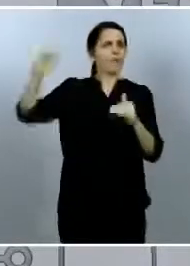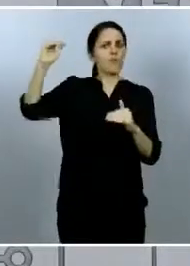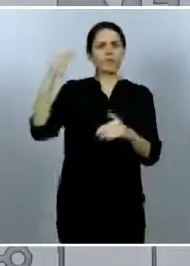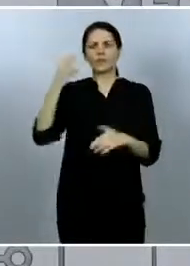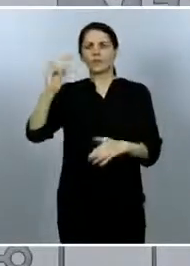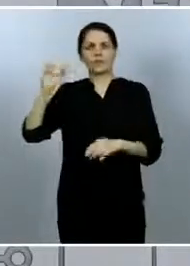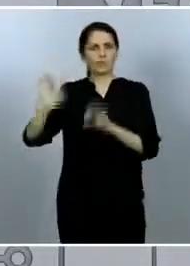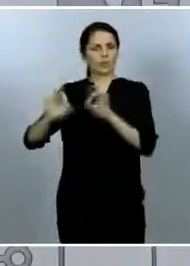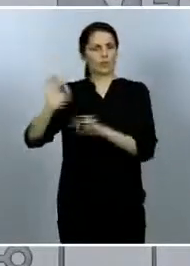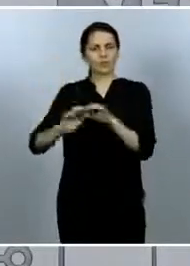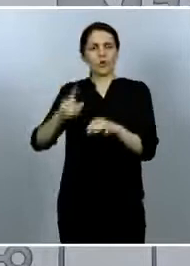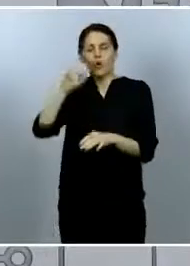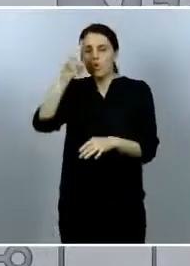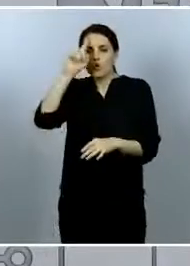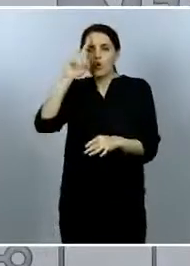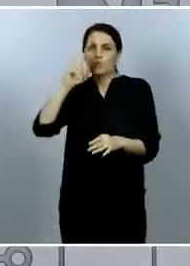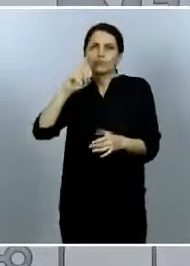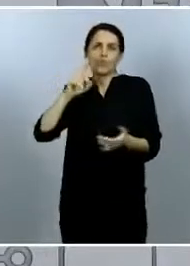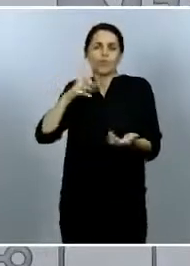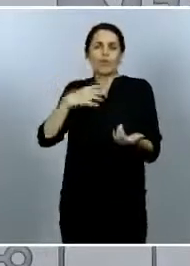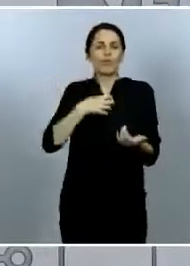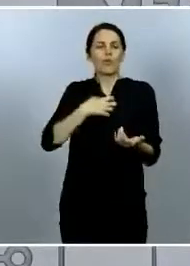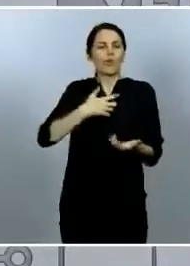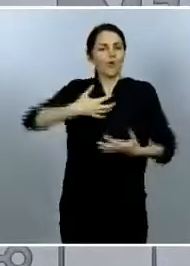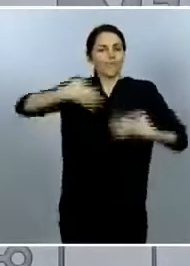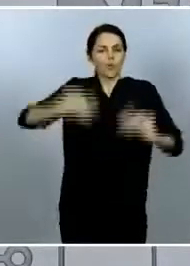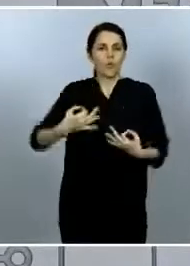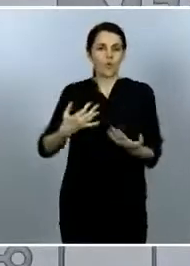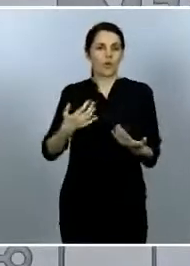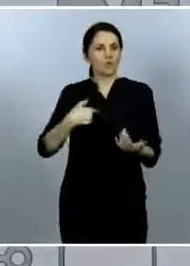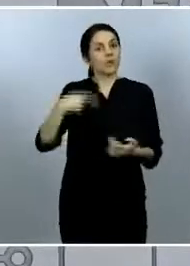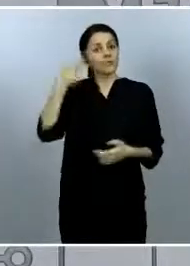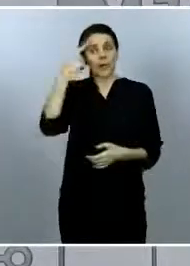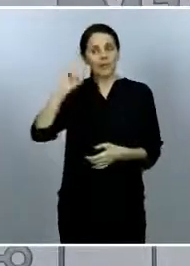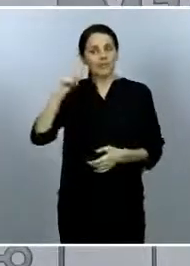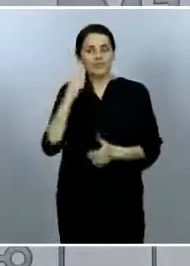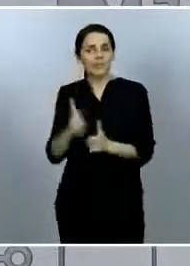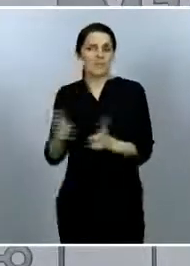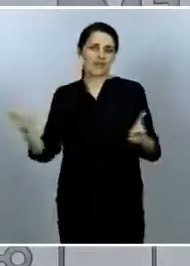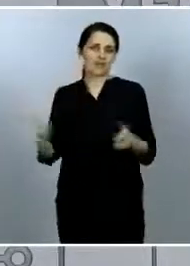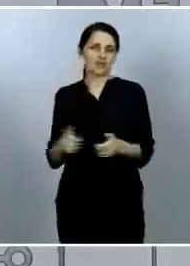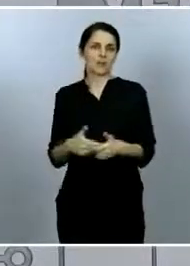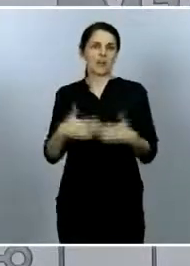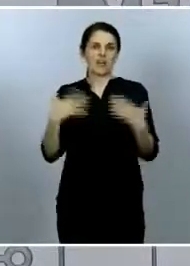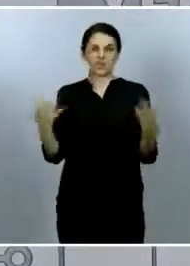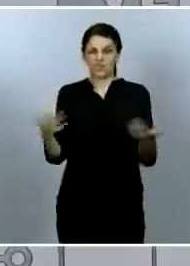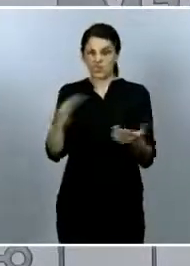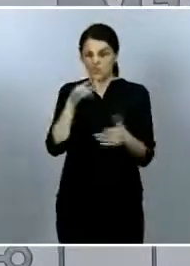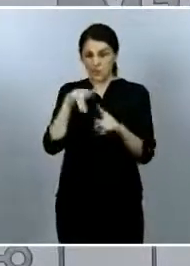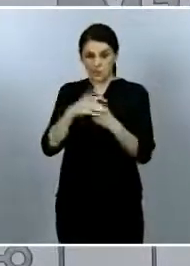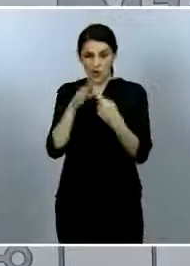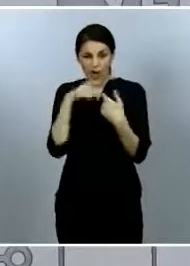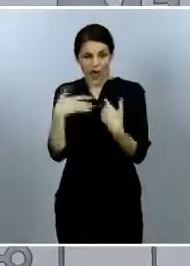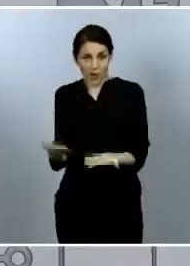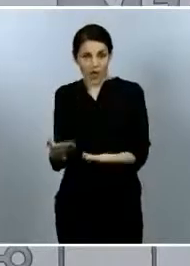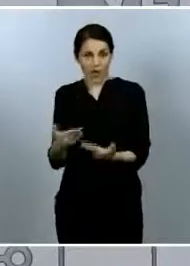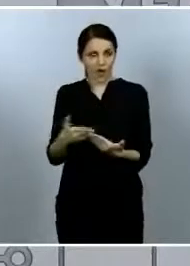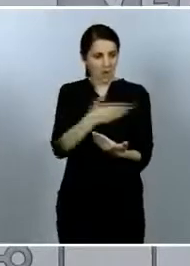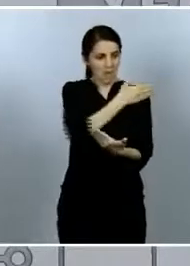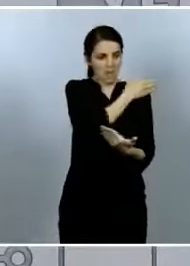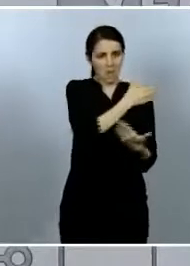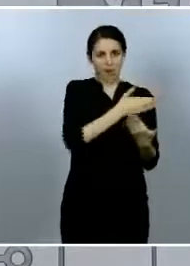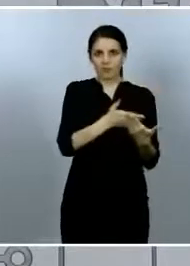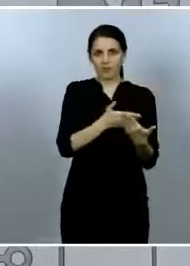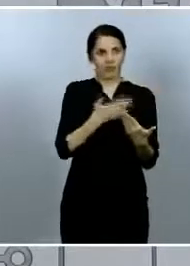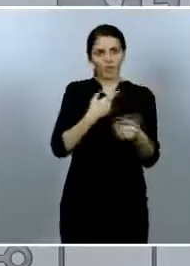pero sabemos que detectamos más por lo tanto el panorama es diferente ahora que hace unos días y esto es igual en todos los